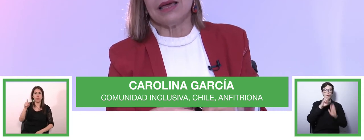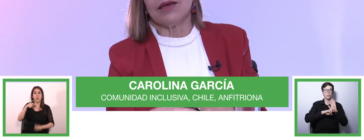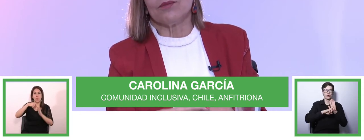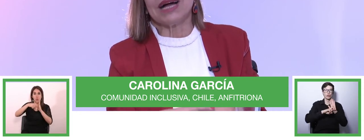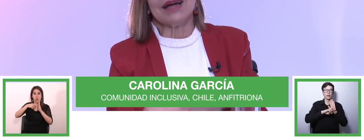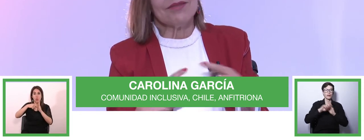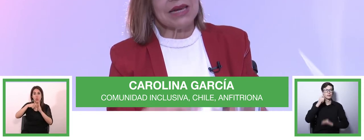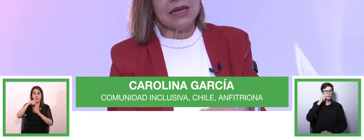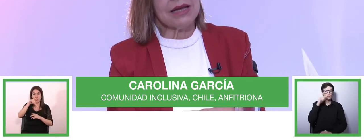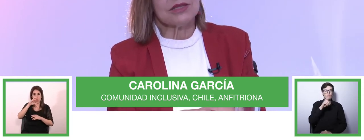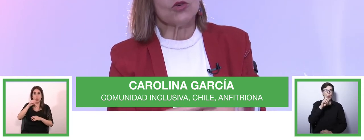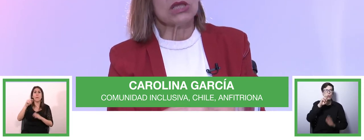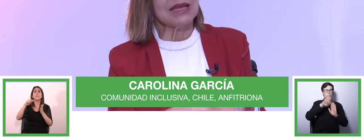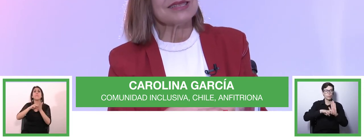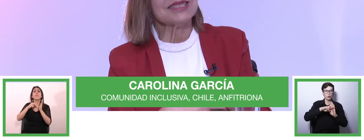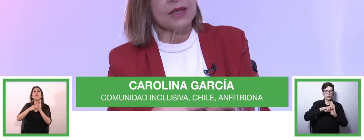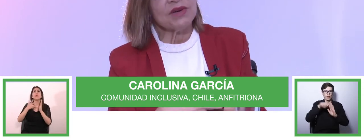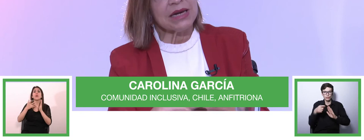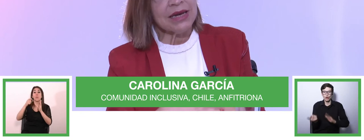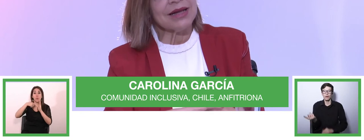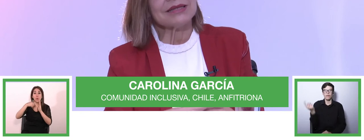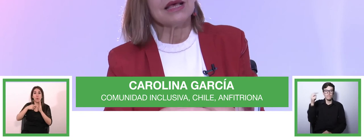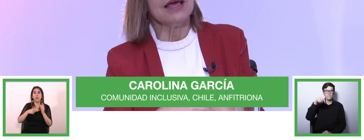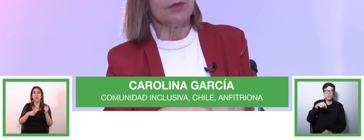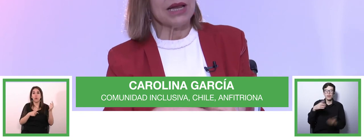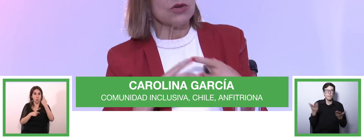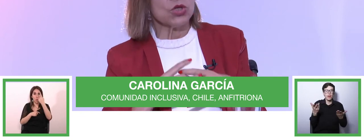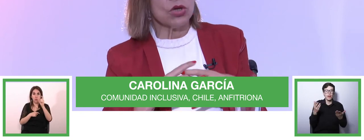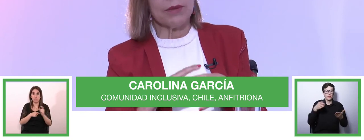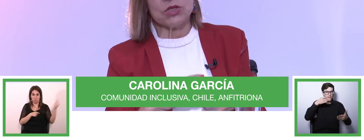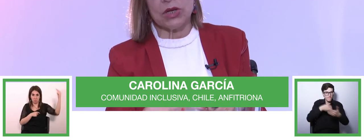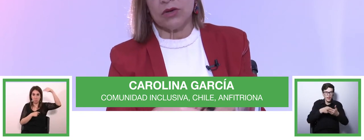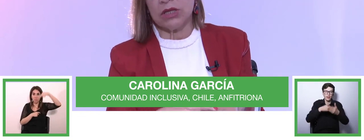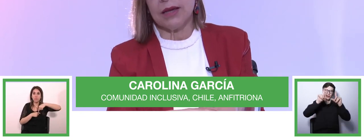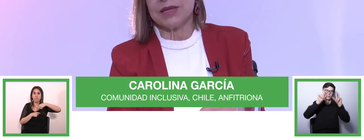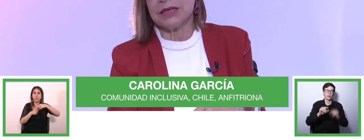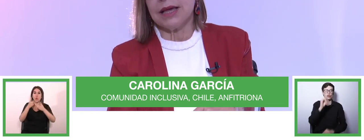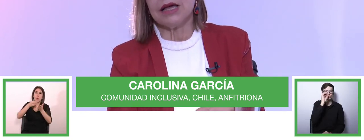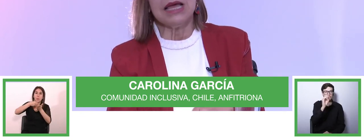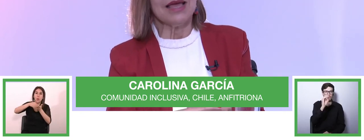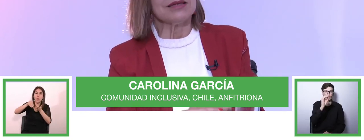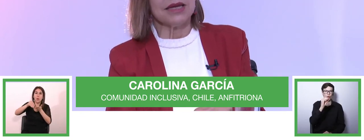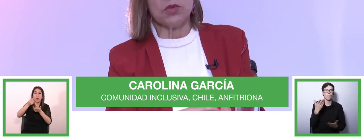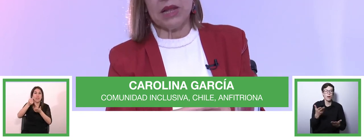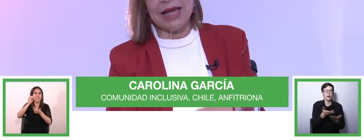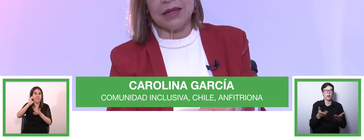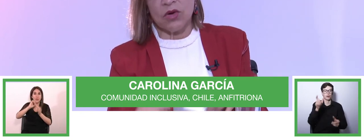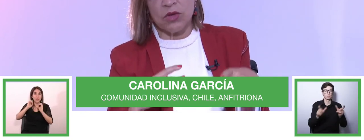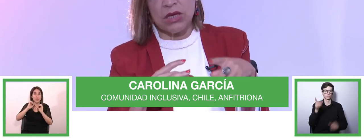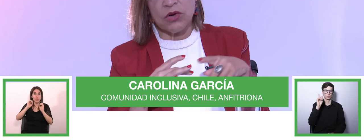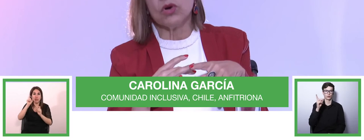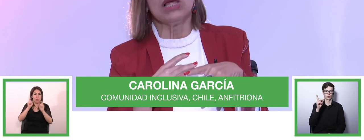bajar barreras o tener cero barreras para nosotros las personas con discapacidad en ciertos